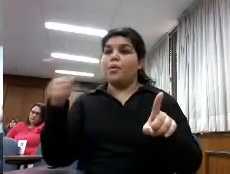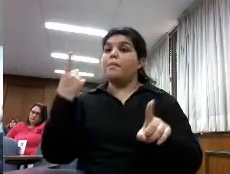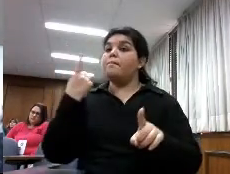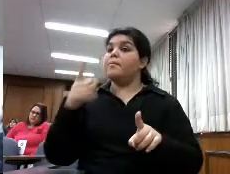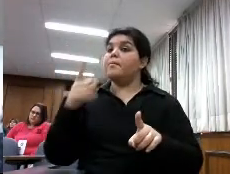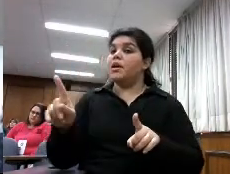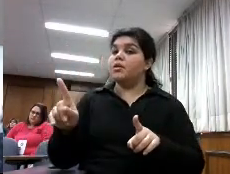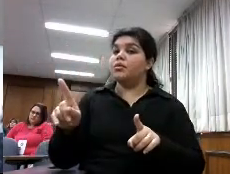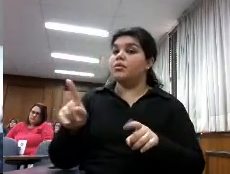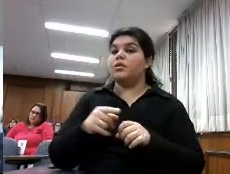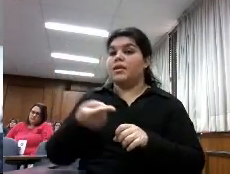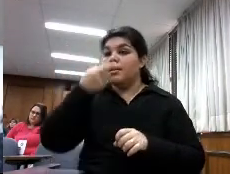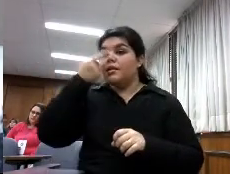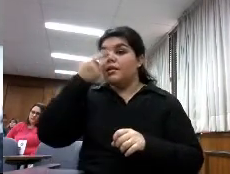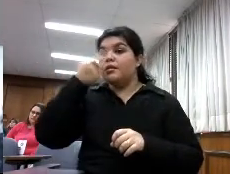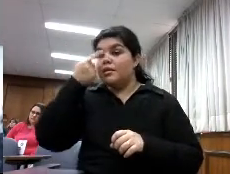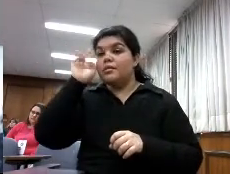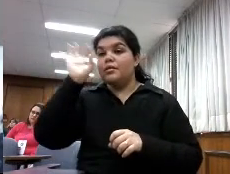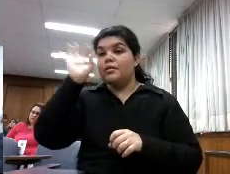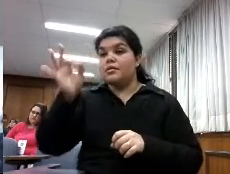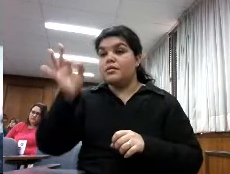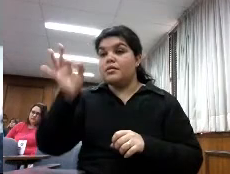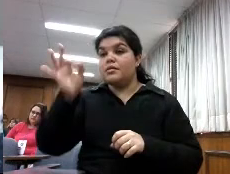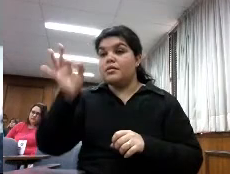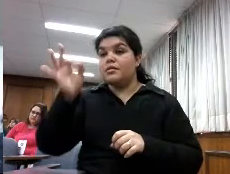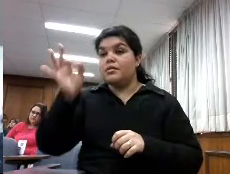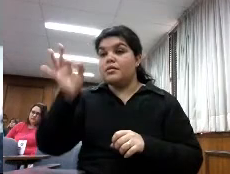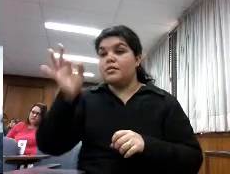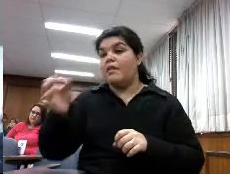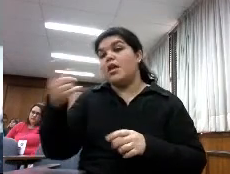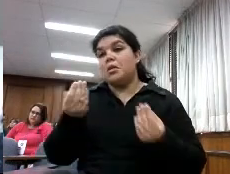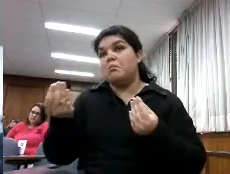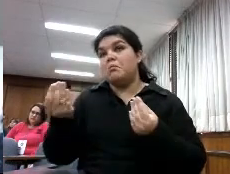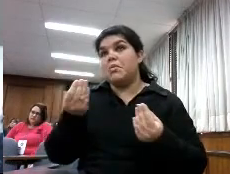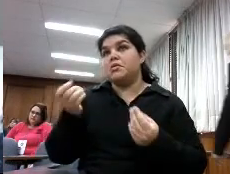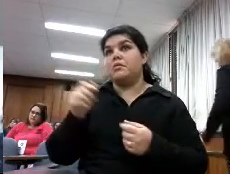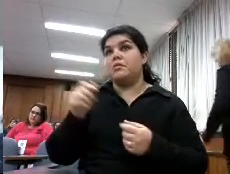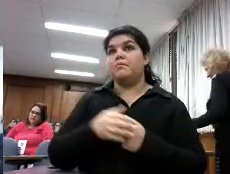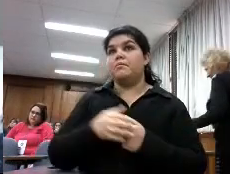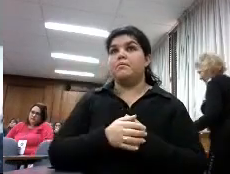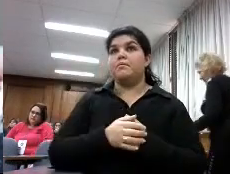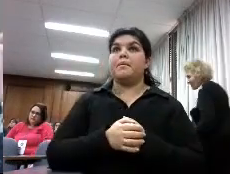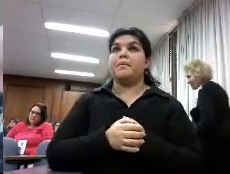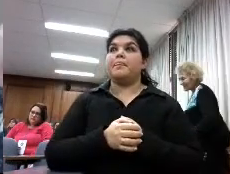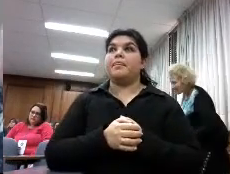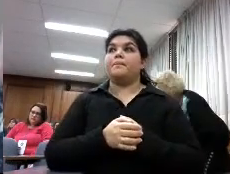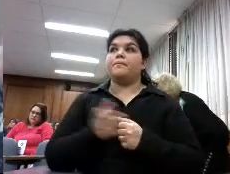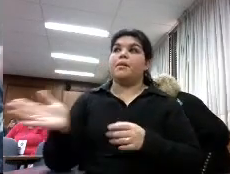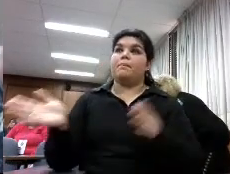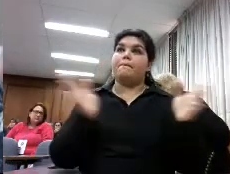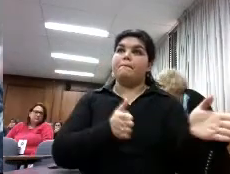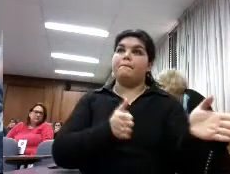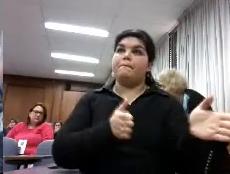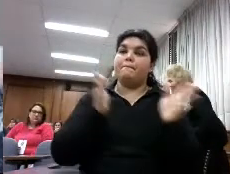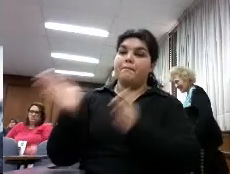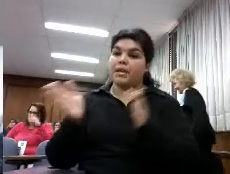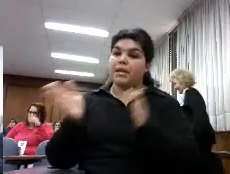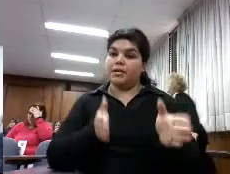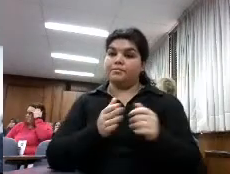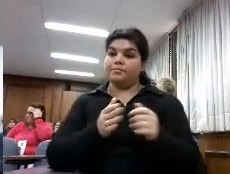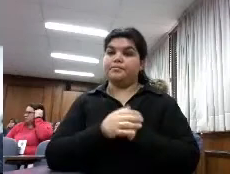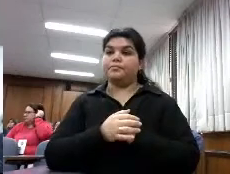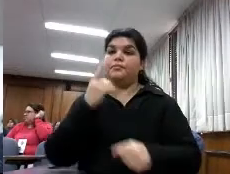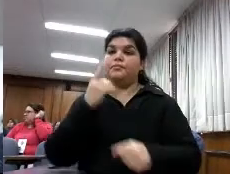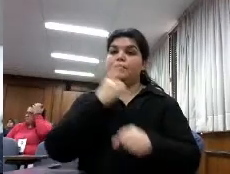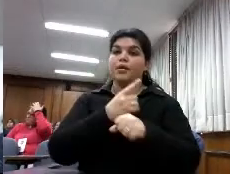interesante ver también qué ocurre allá bueno o qué ocurre con esta distribuidora vale vamos por partes la primera pregunta es verdad que como